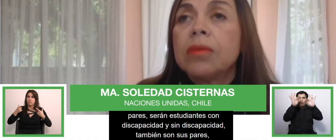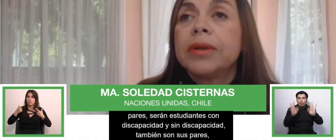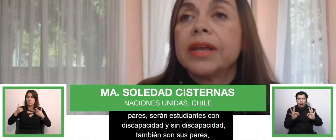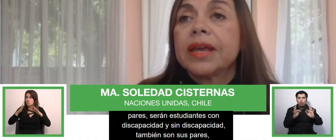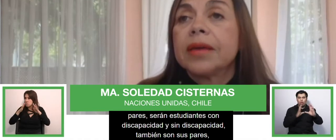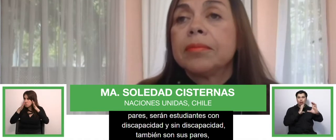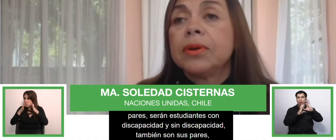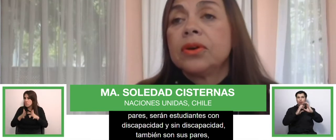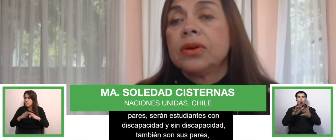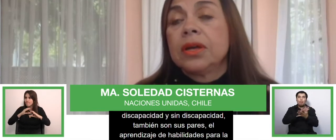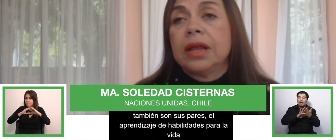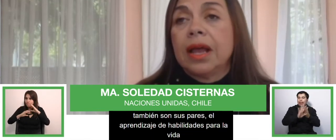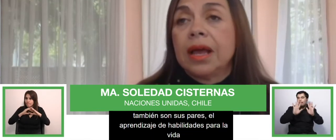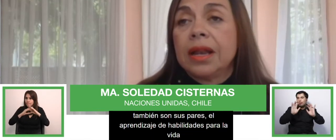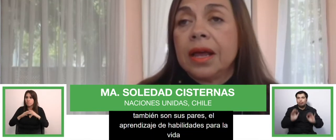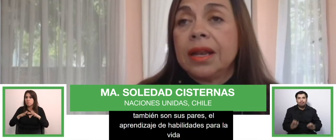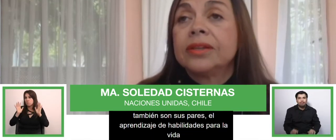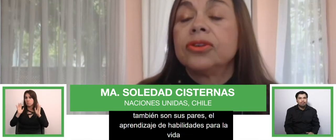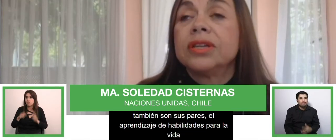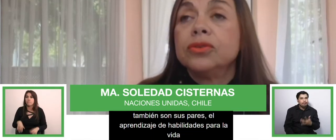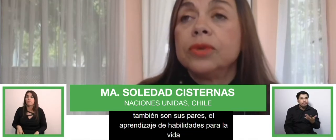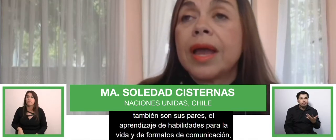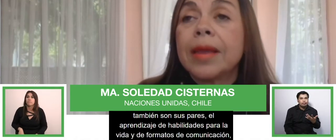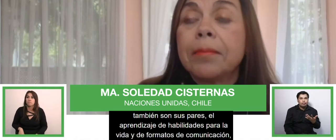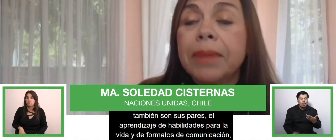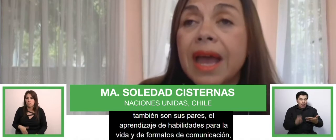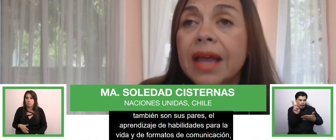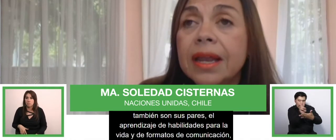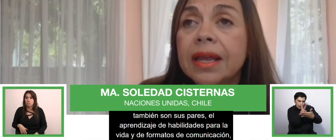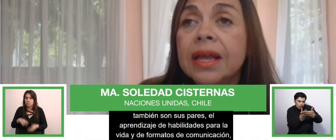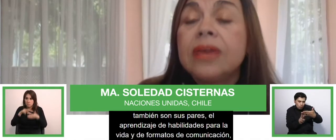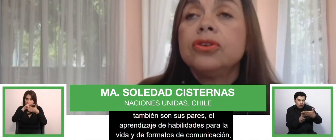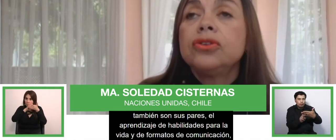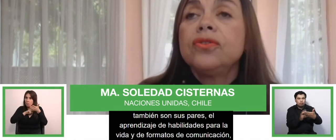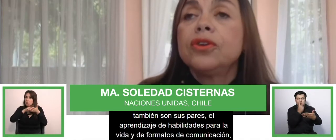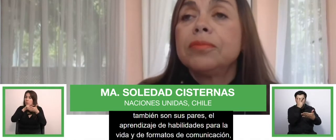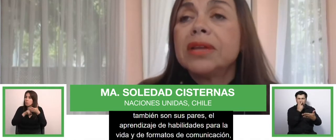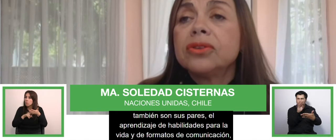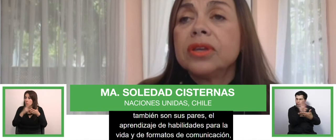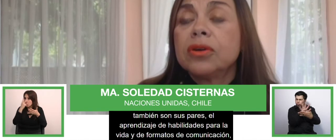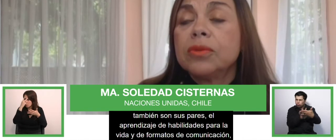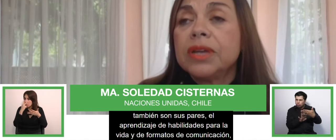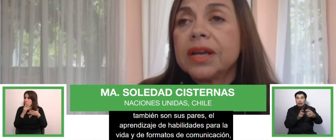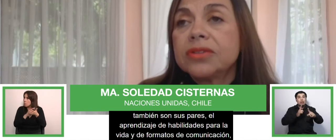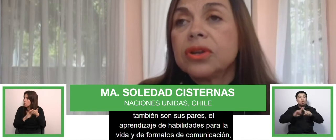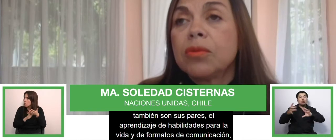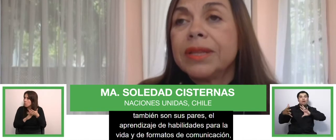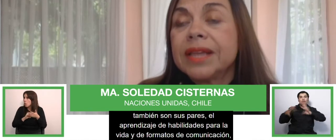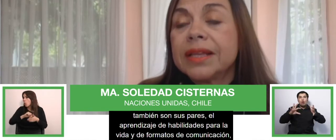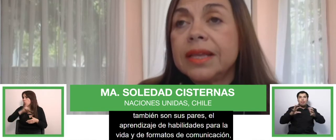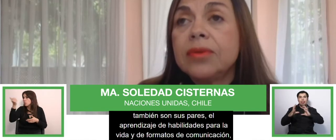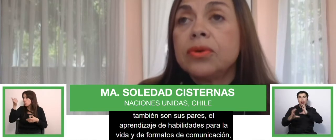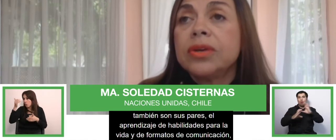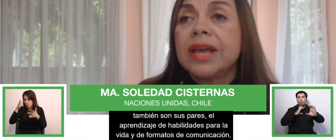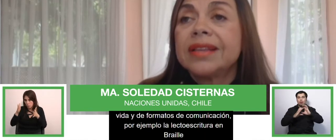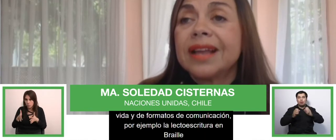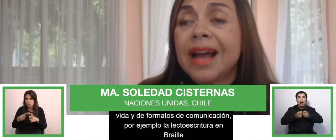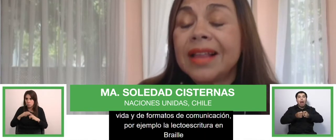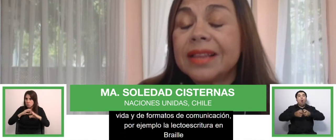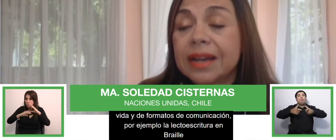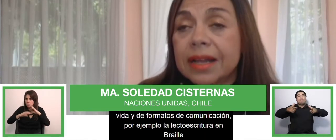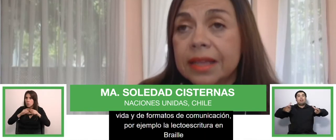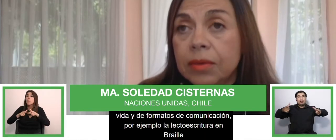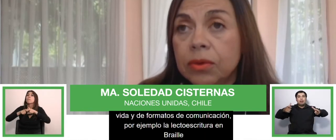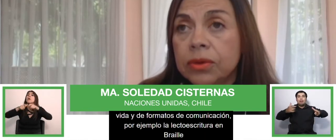como por ejemplo la lectoescritura en braille, y otros formatos de comunicación aumentativo y